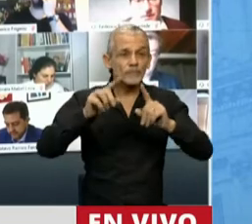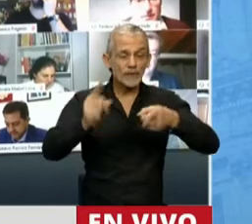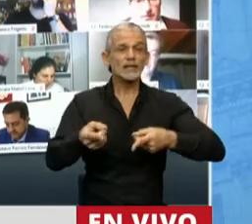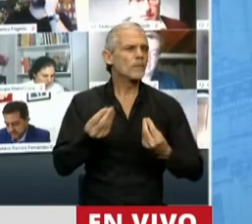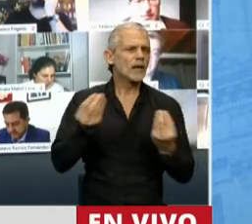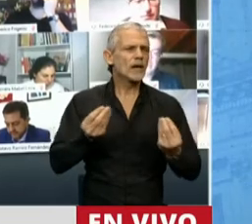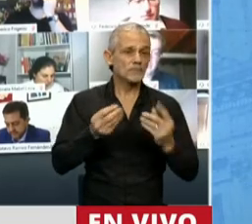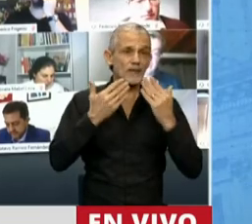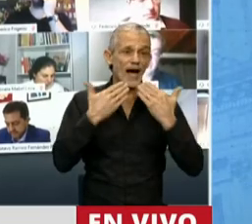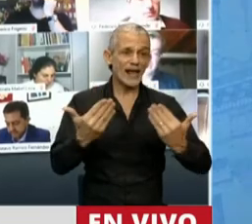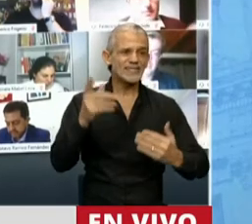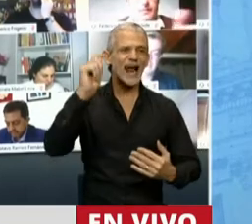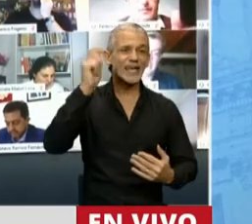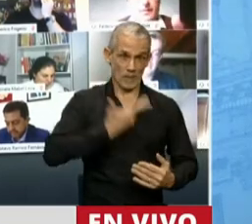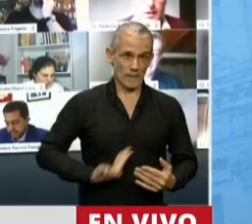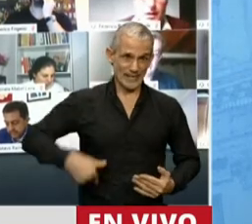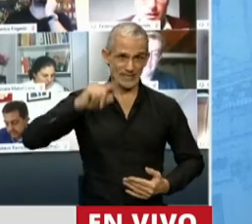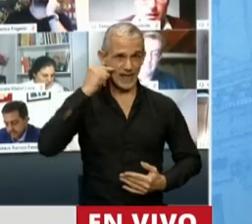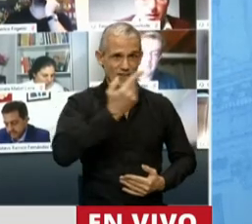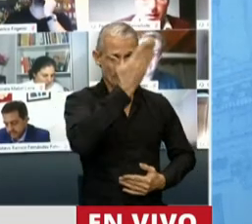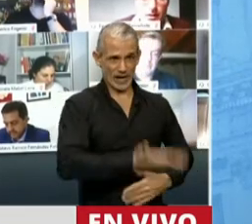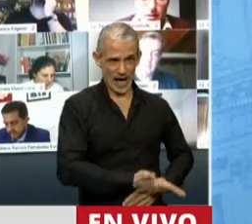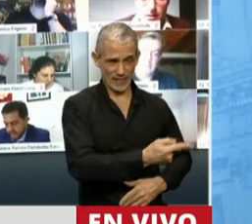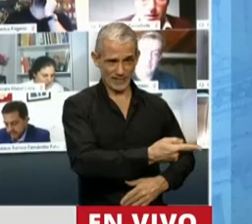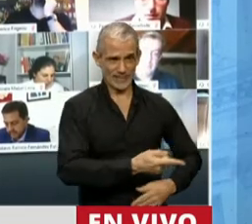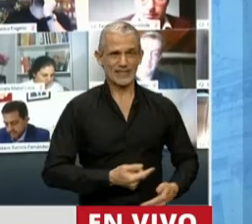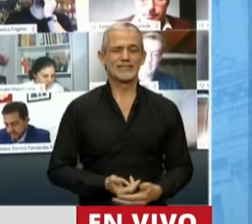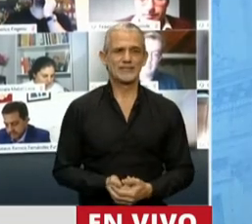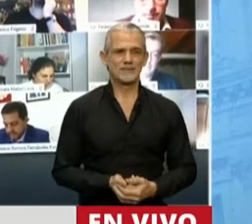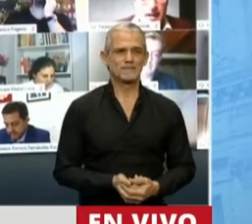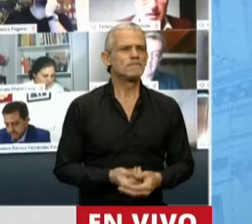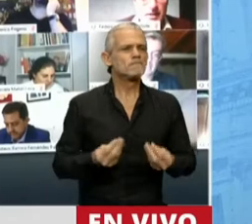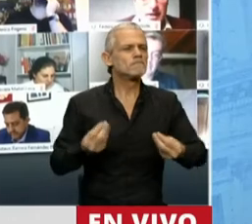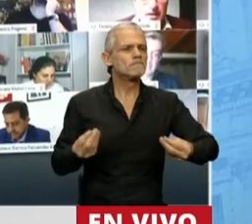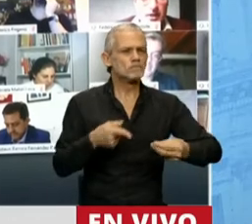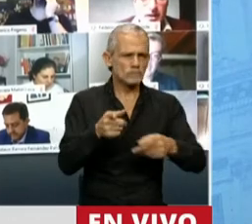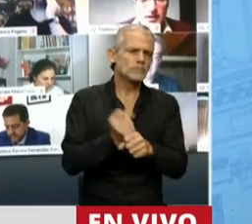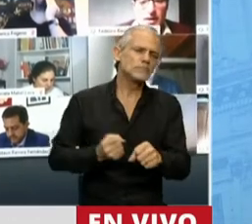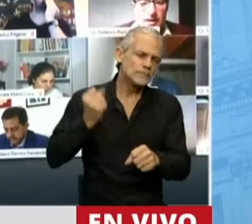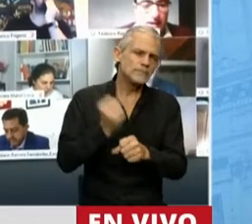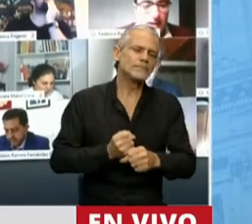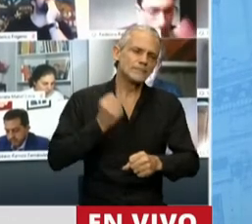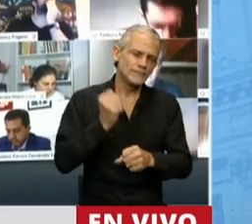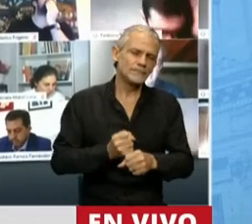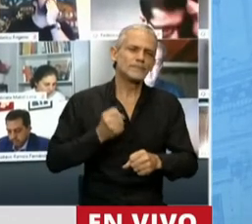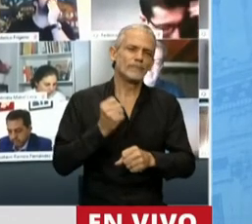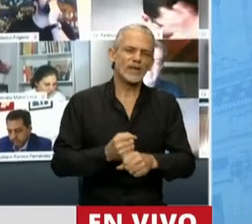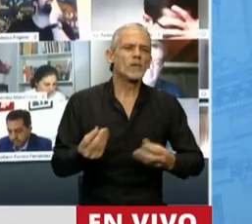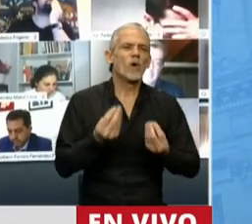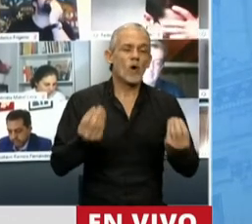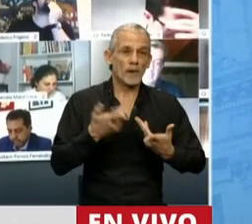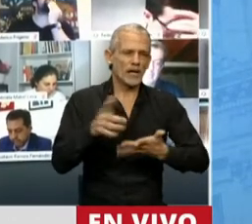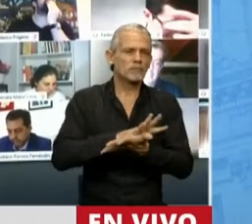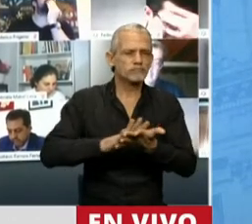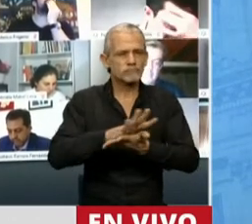vez también quiero agradecerle al presidente de la Nación, Alberto Fernández, porque trabajó mucho para esta